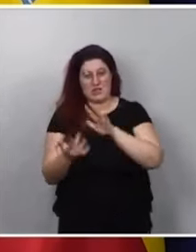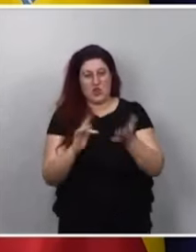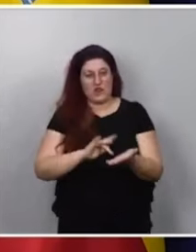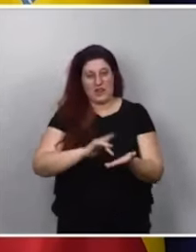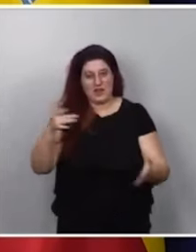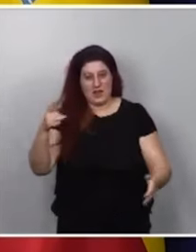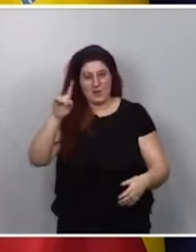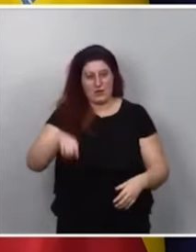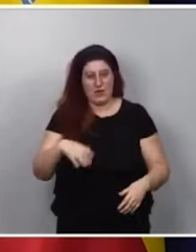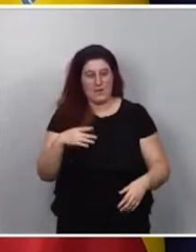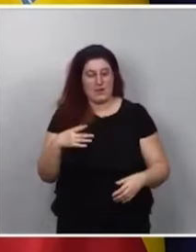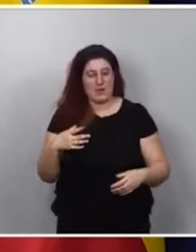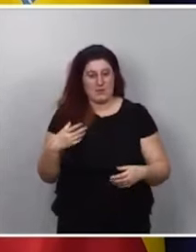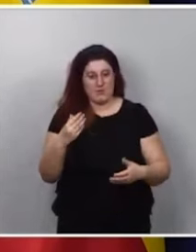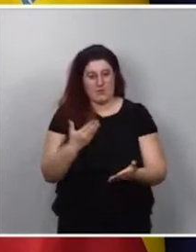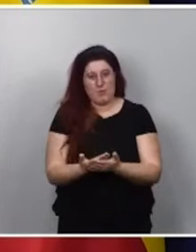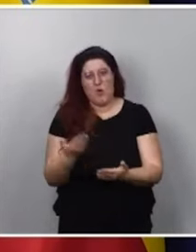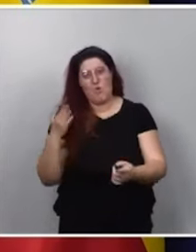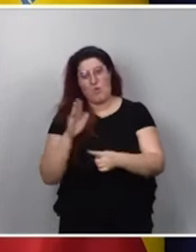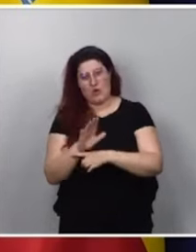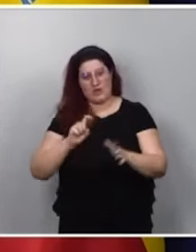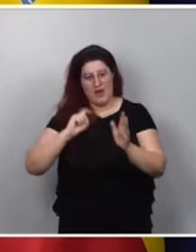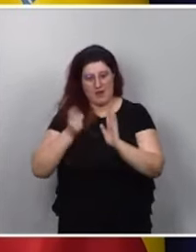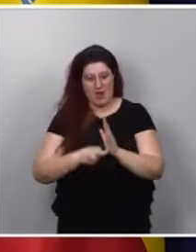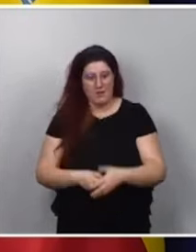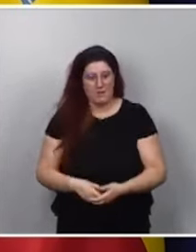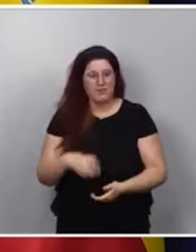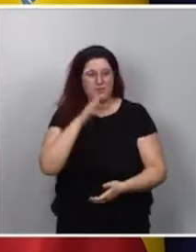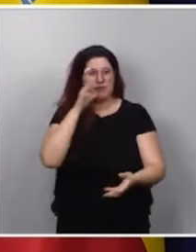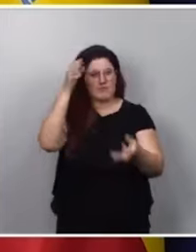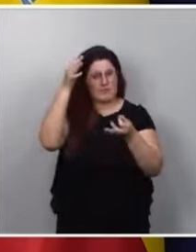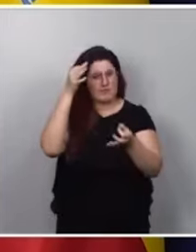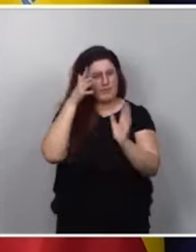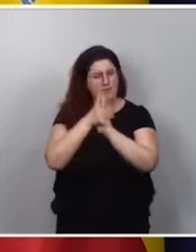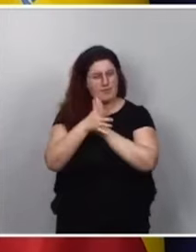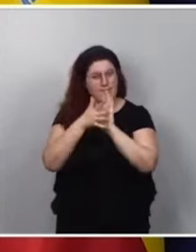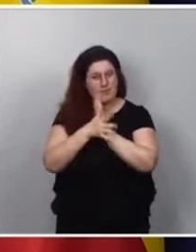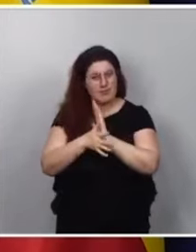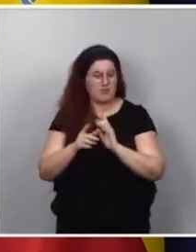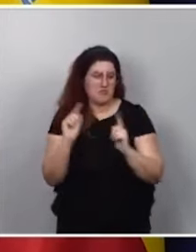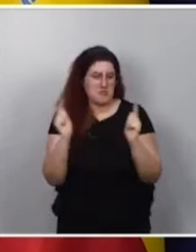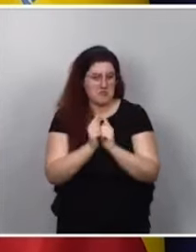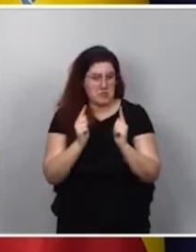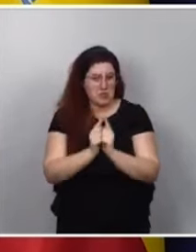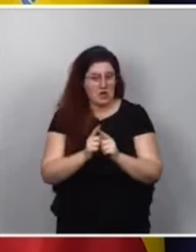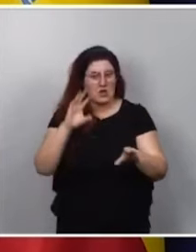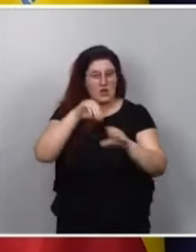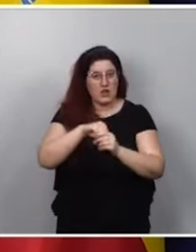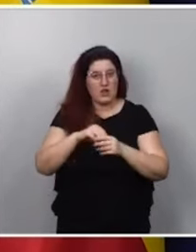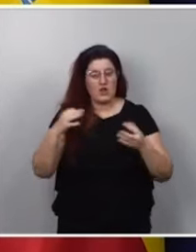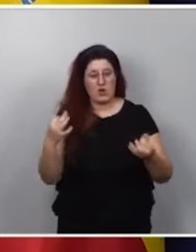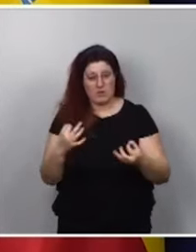que también son coproponentes de esta ley. A continuación, voy a pasar a detallarles de una manera breve algunos de los contenidos que